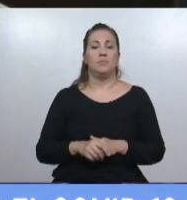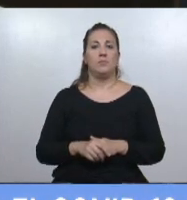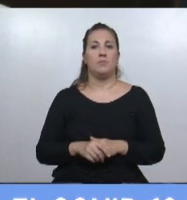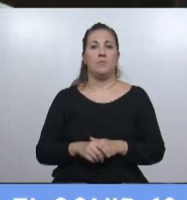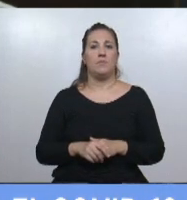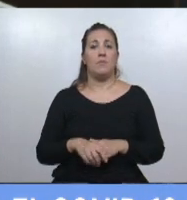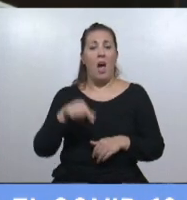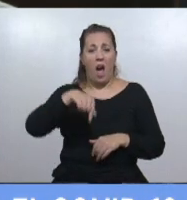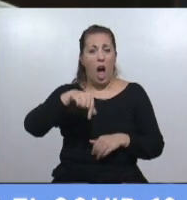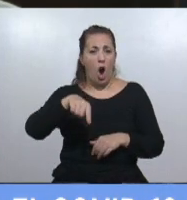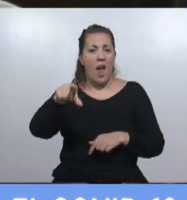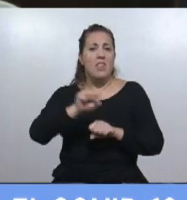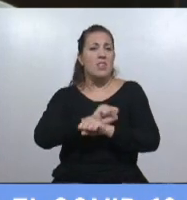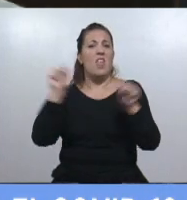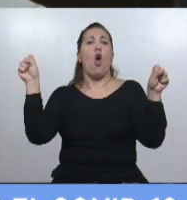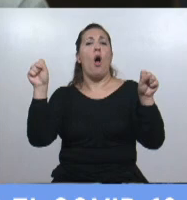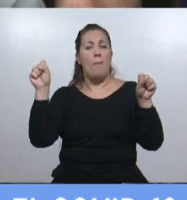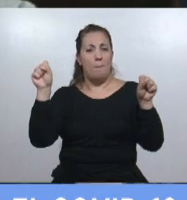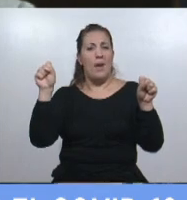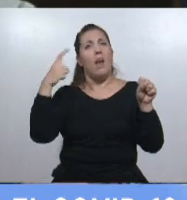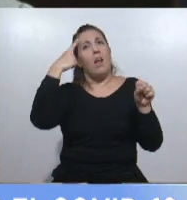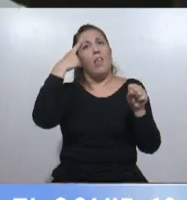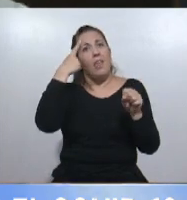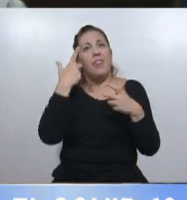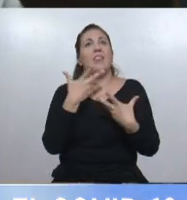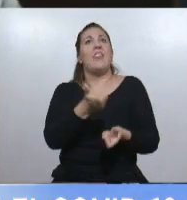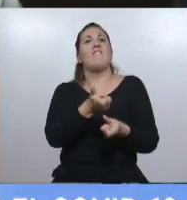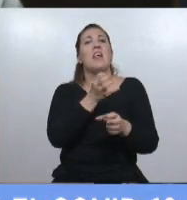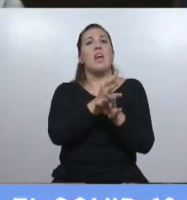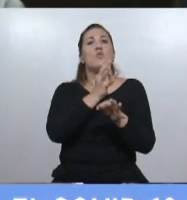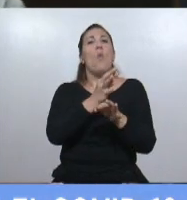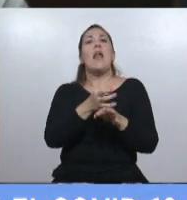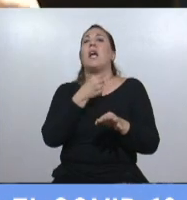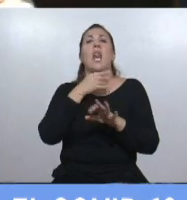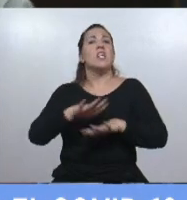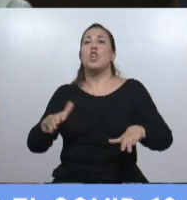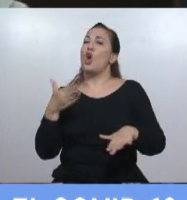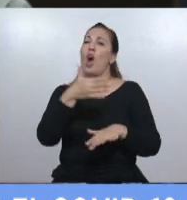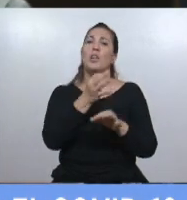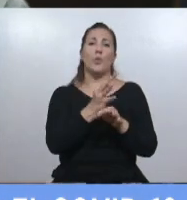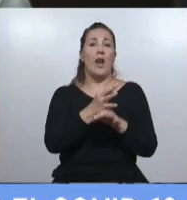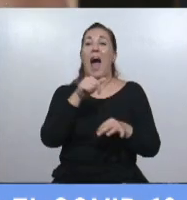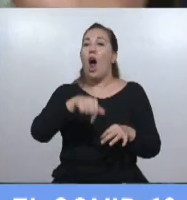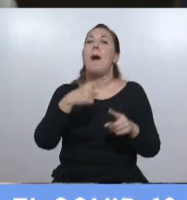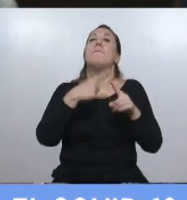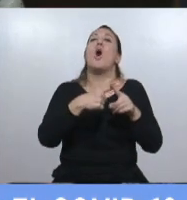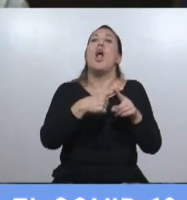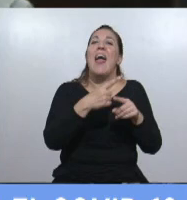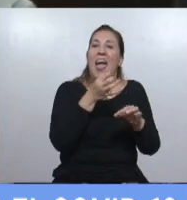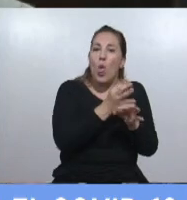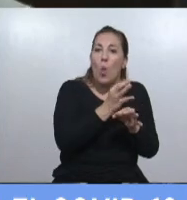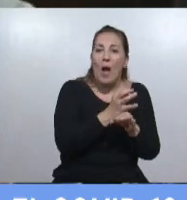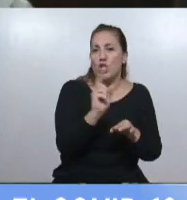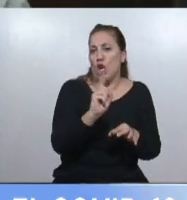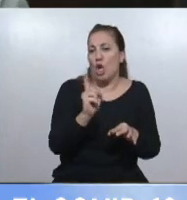Les agarró un ataque repentino por defender la presencialidad. Porque ahora vamos a ver que no fue la educación era la presencialidad.